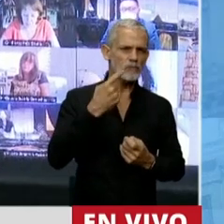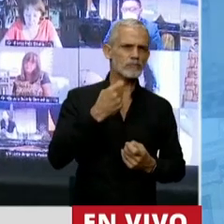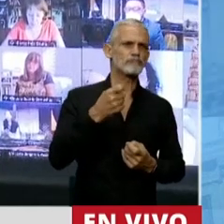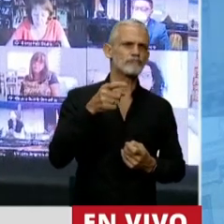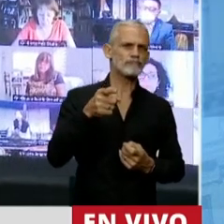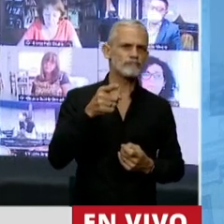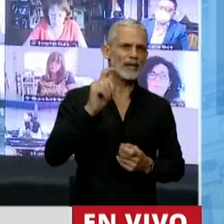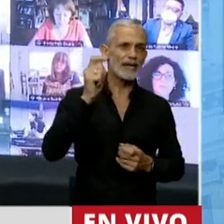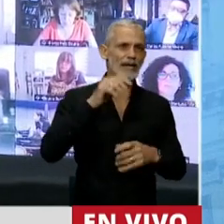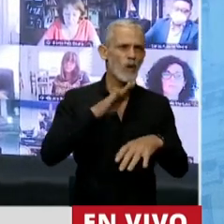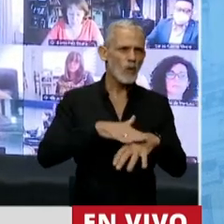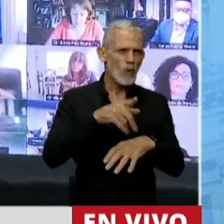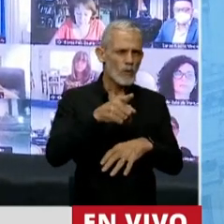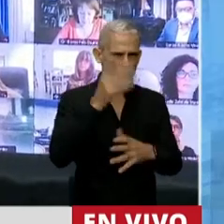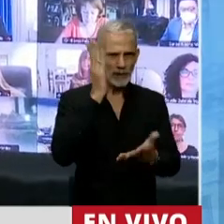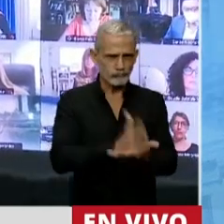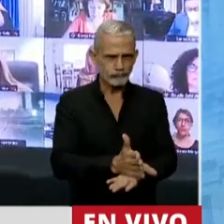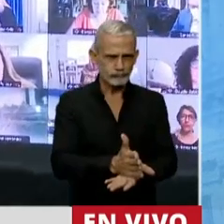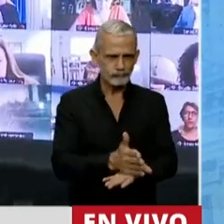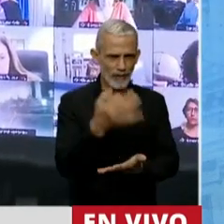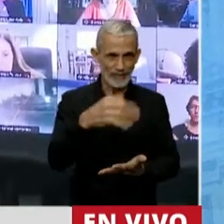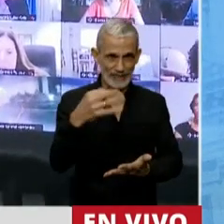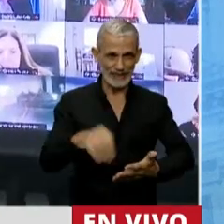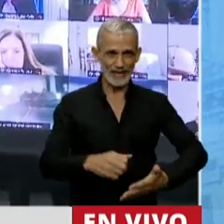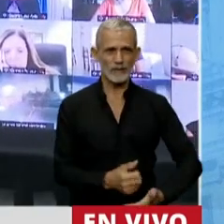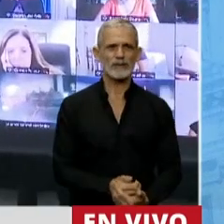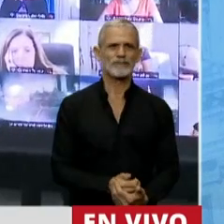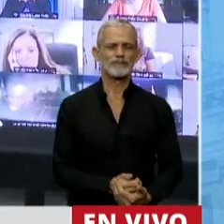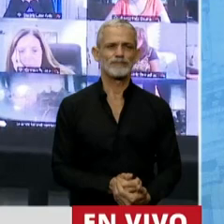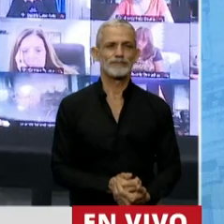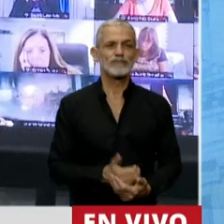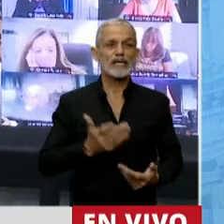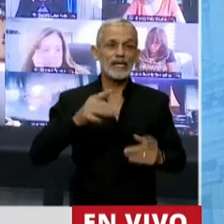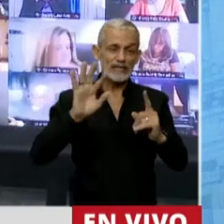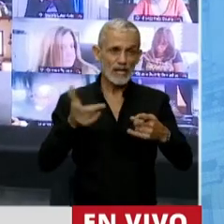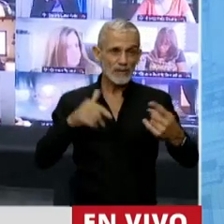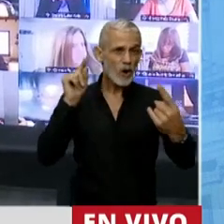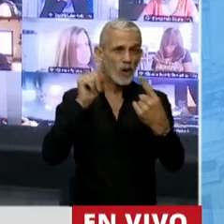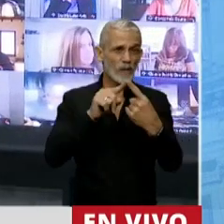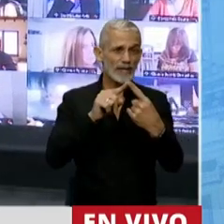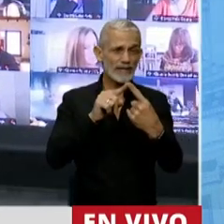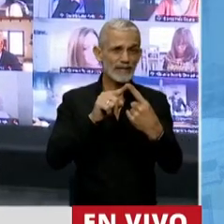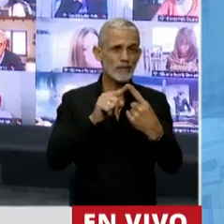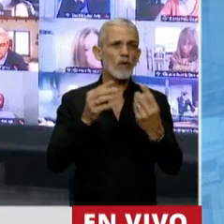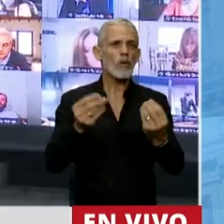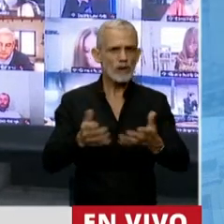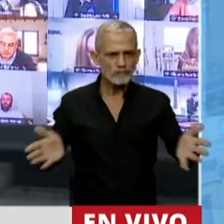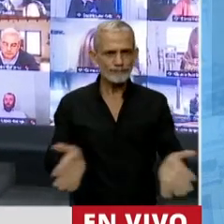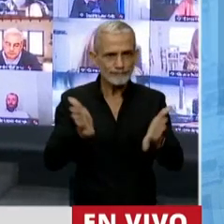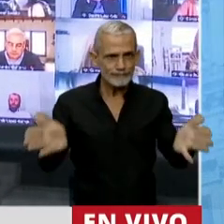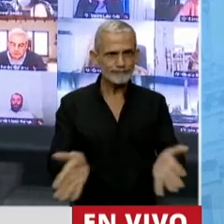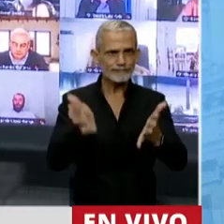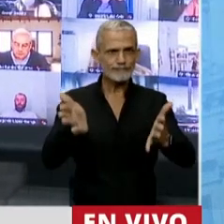condenar a los culpables, y principalmente como gran objetivo de qué manera promover,